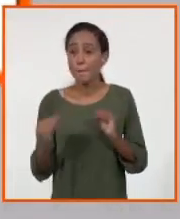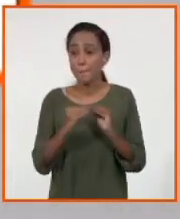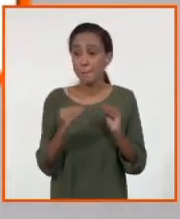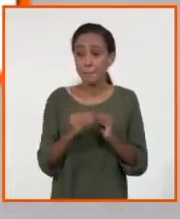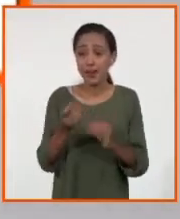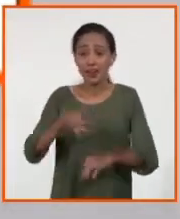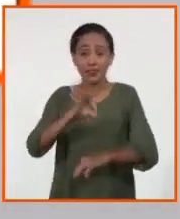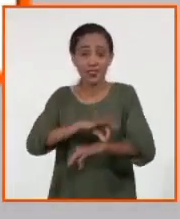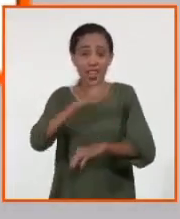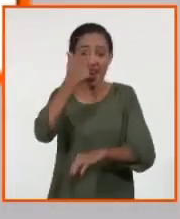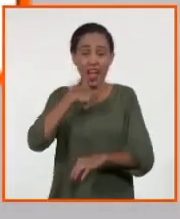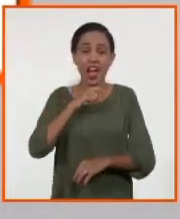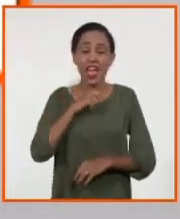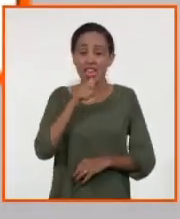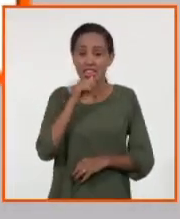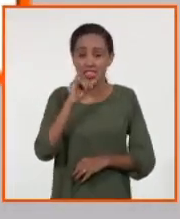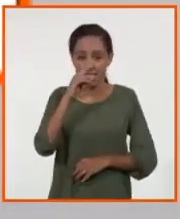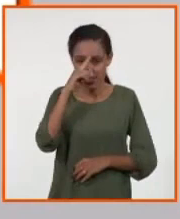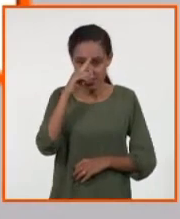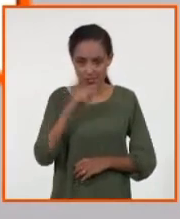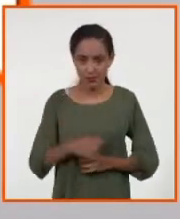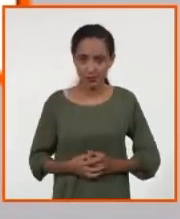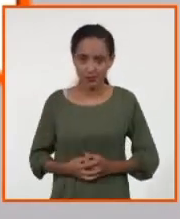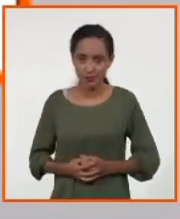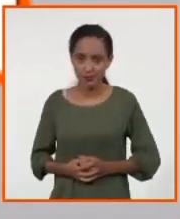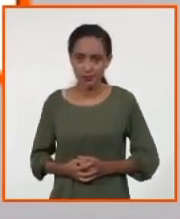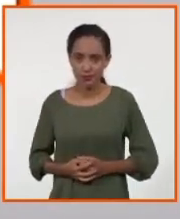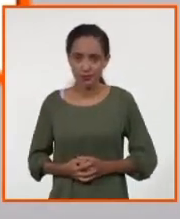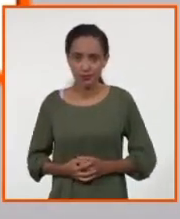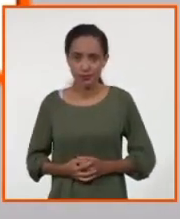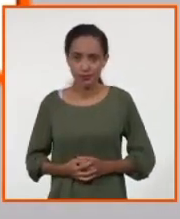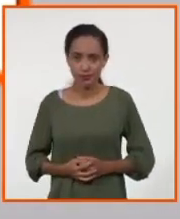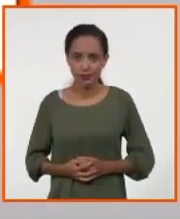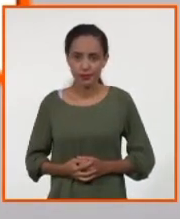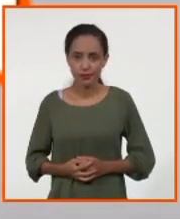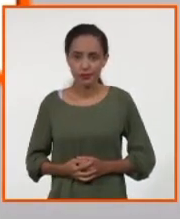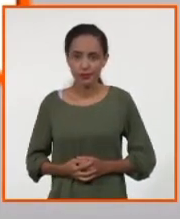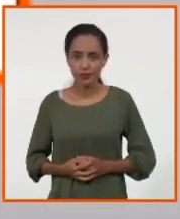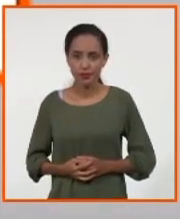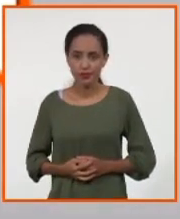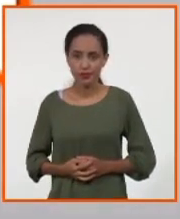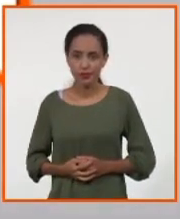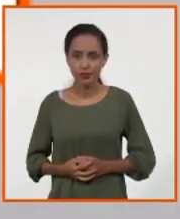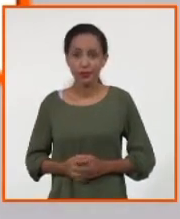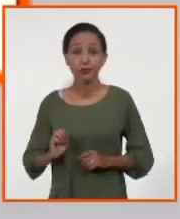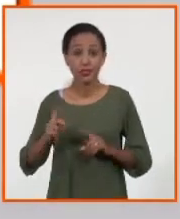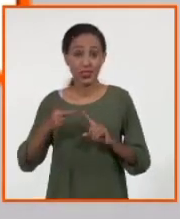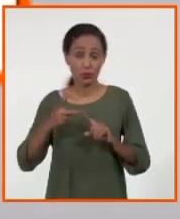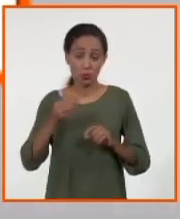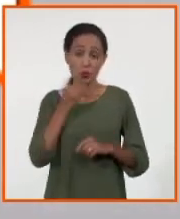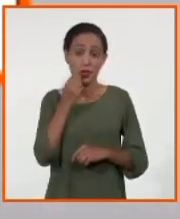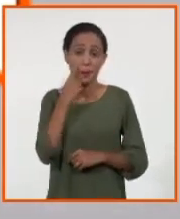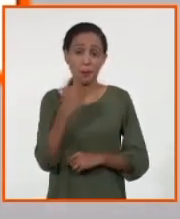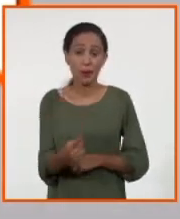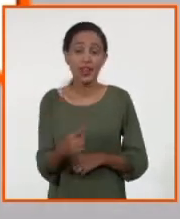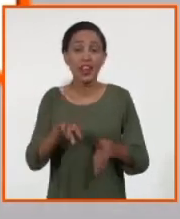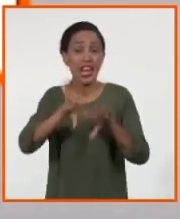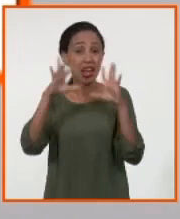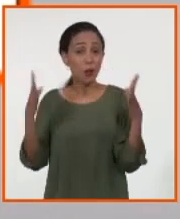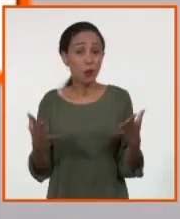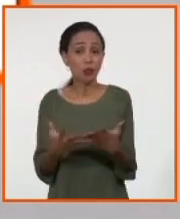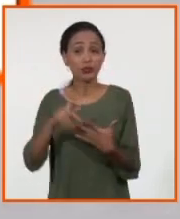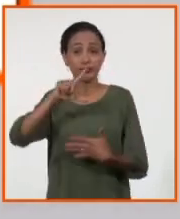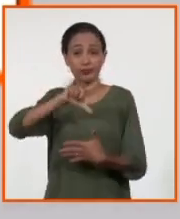Aedes, Aedes aegypti principalmente. En la segunda diapos, ustedes van a ver que en la región y en el mundo, los